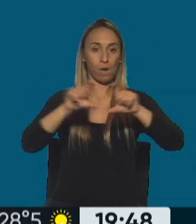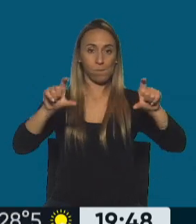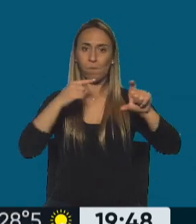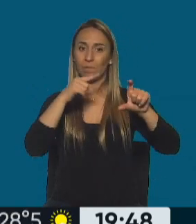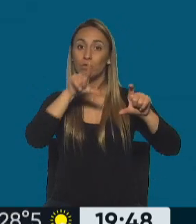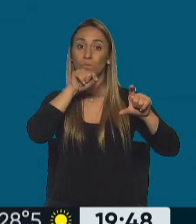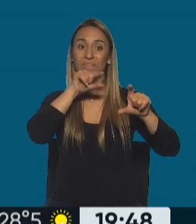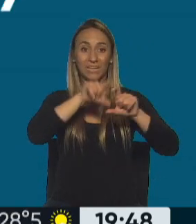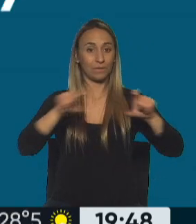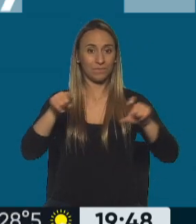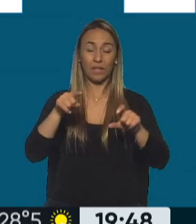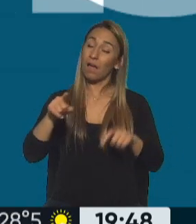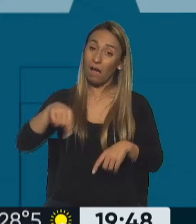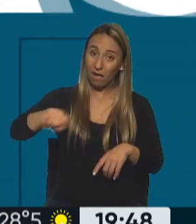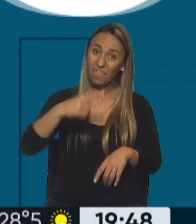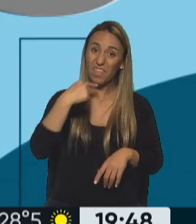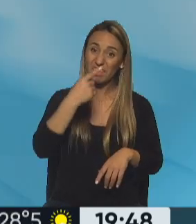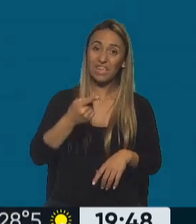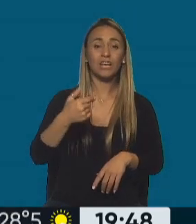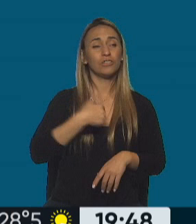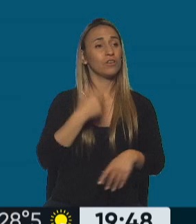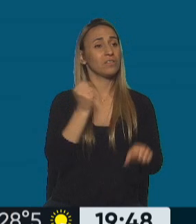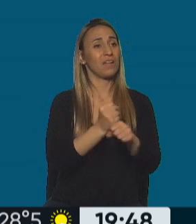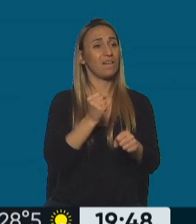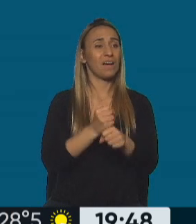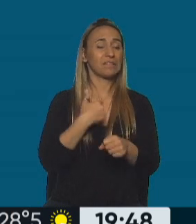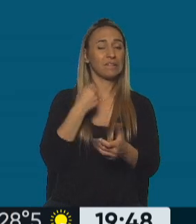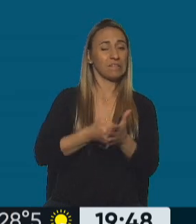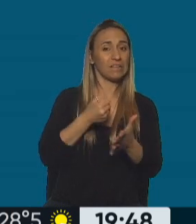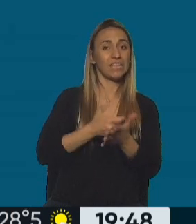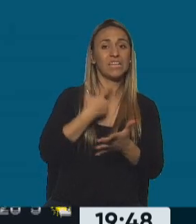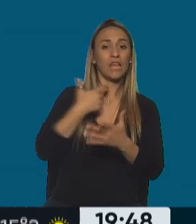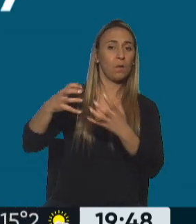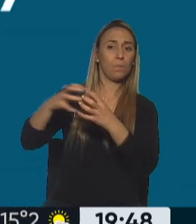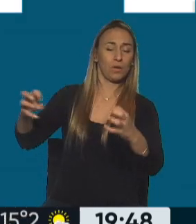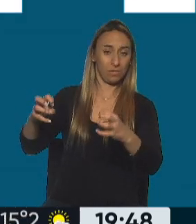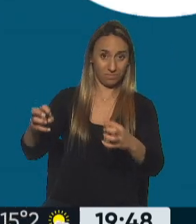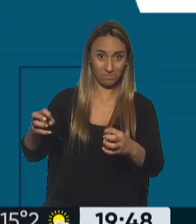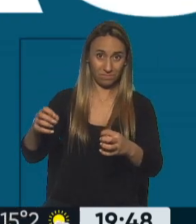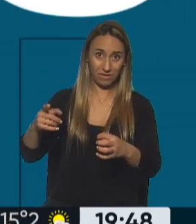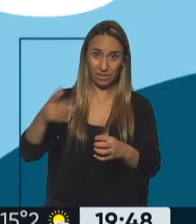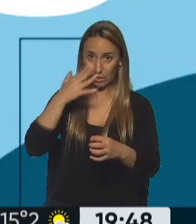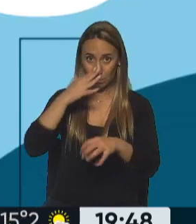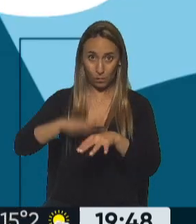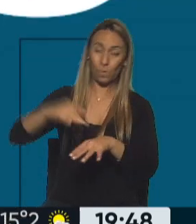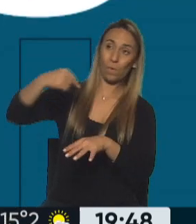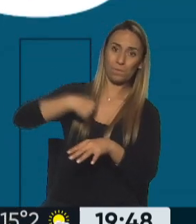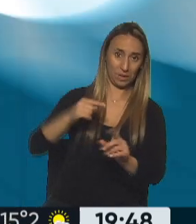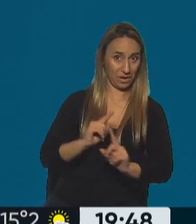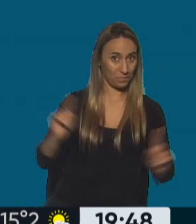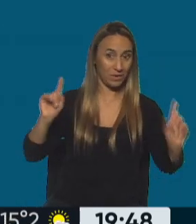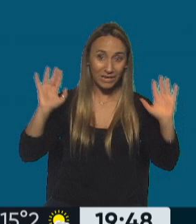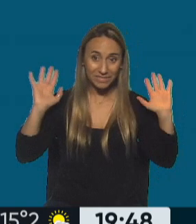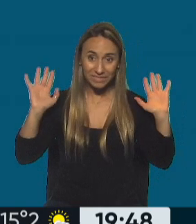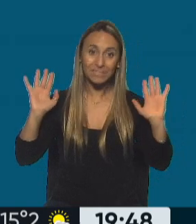dicen que yo trabajo para que se rompan. Muchachos, no me culpen de sus profundas divisiones. Bueno, todo lo señalan a Manes